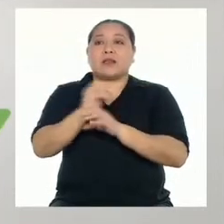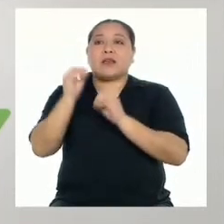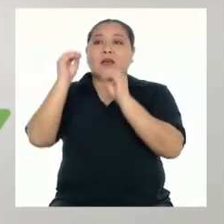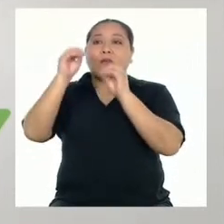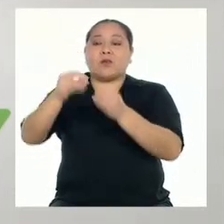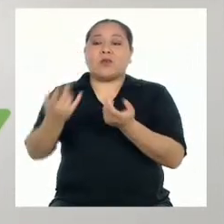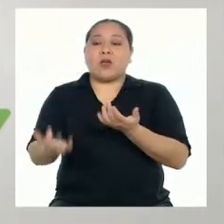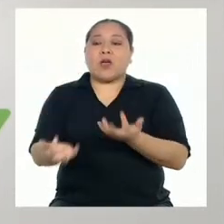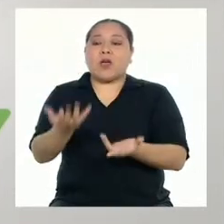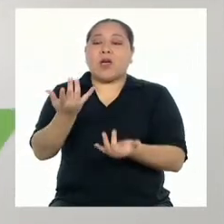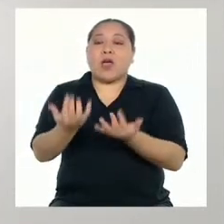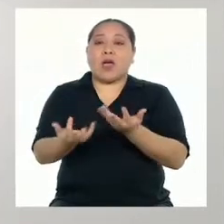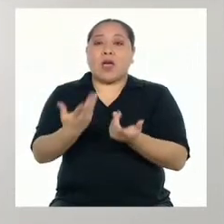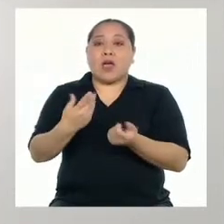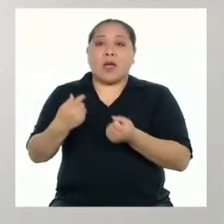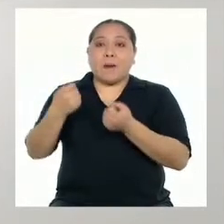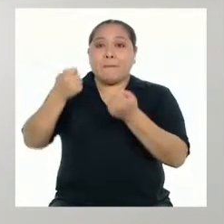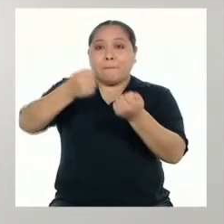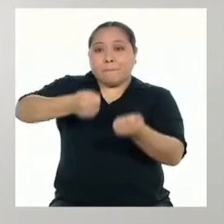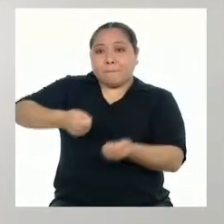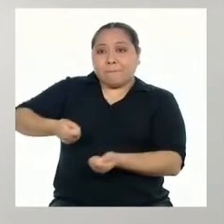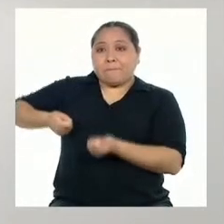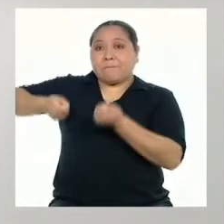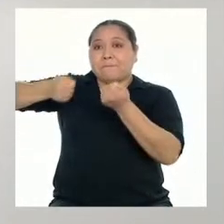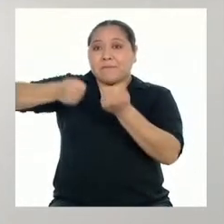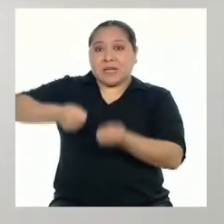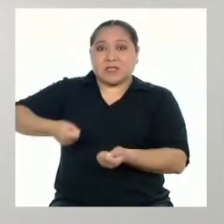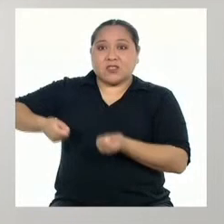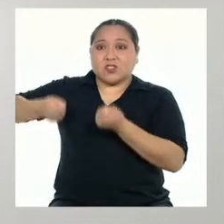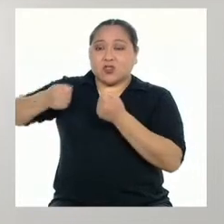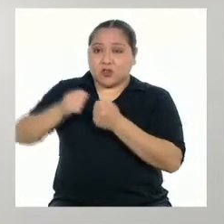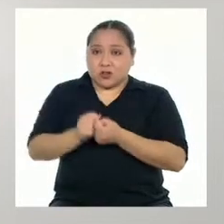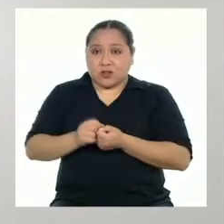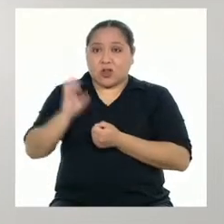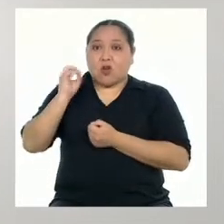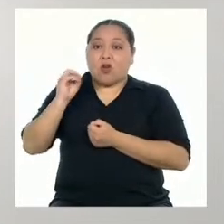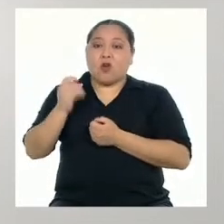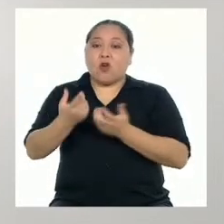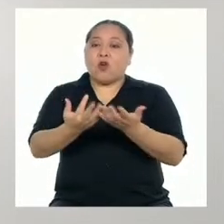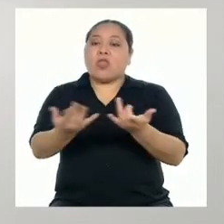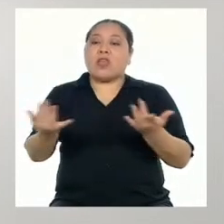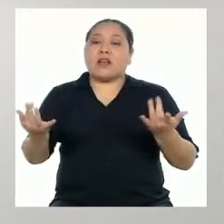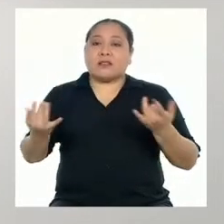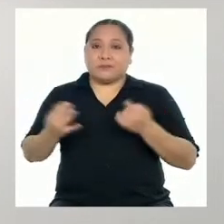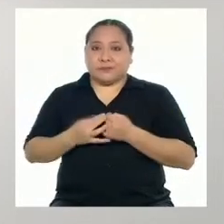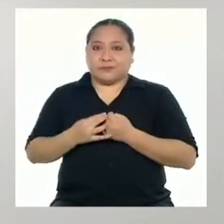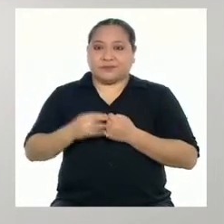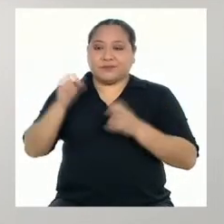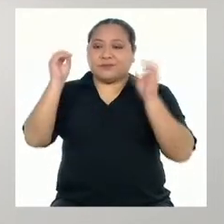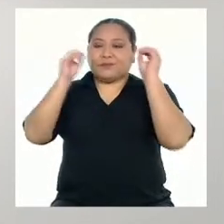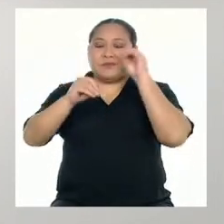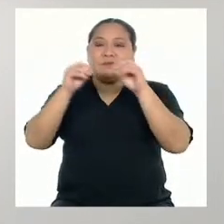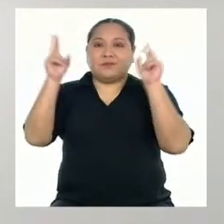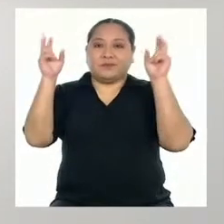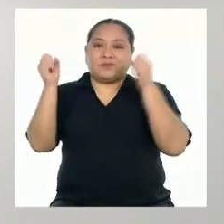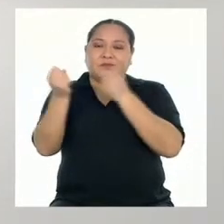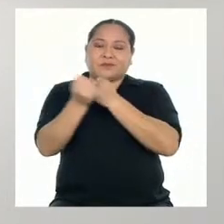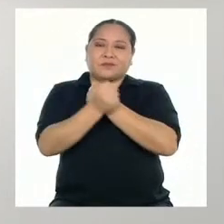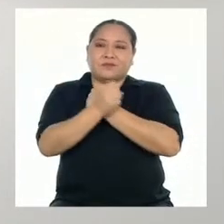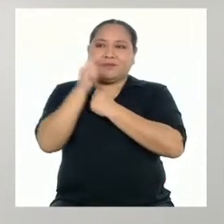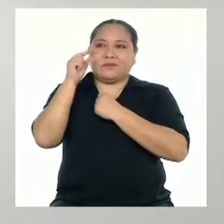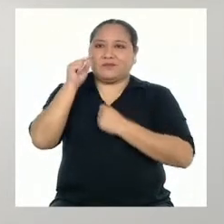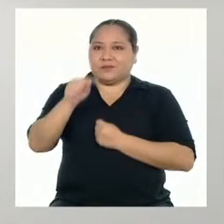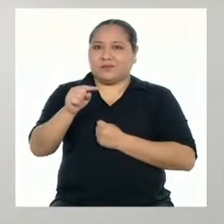pastores y del campo para tratar temas como el amor. En esa línea, hablemos de otra característica